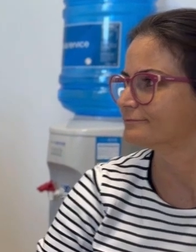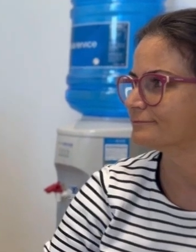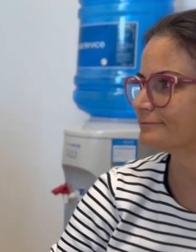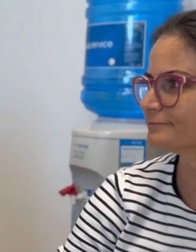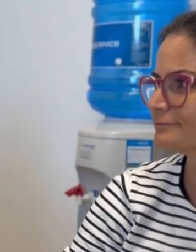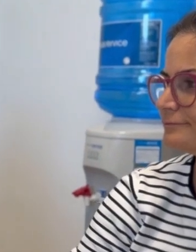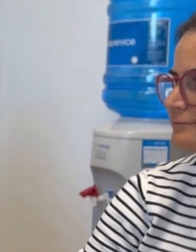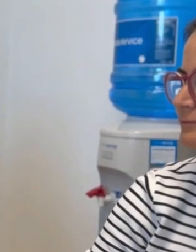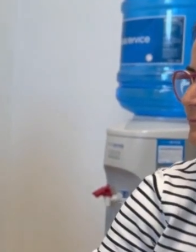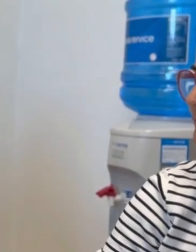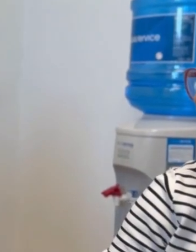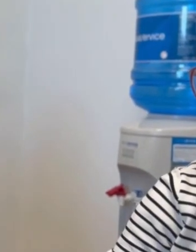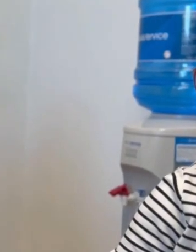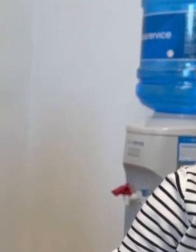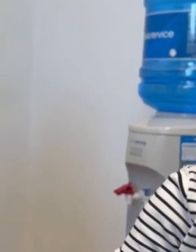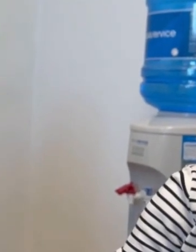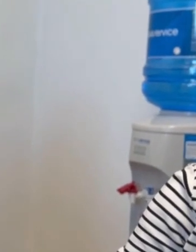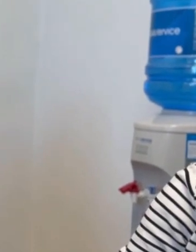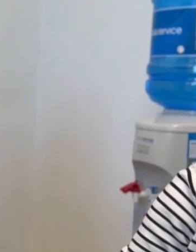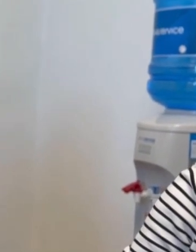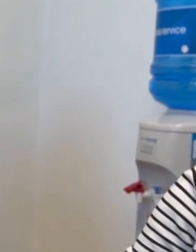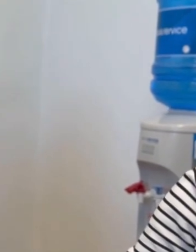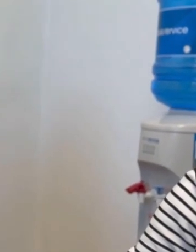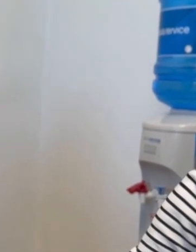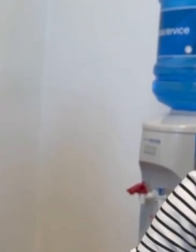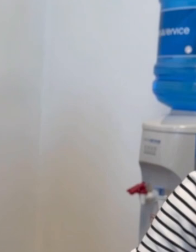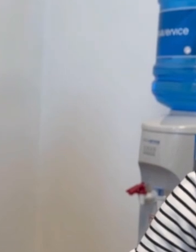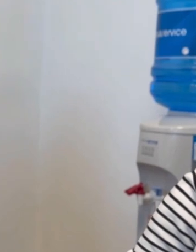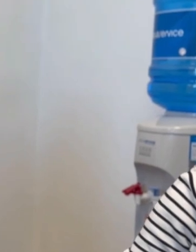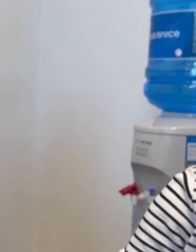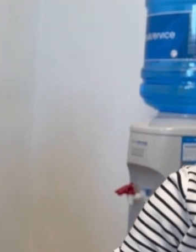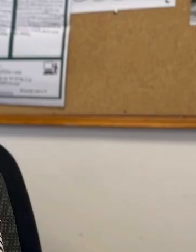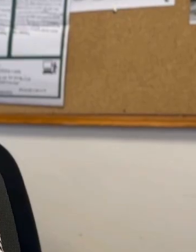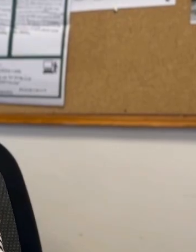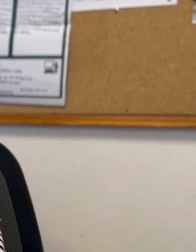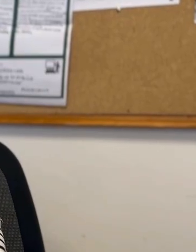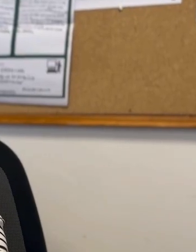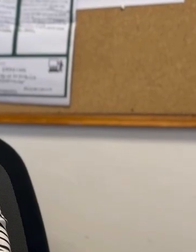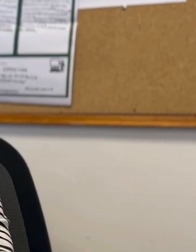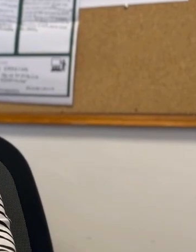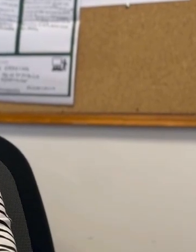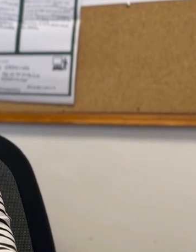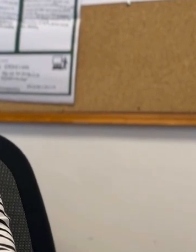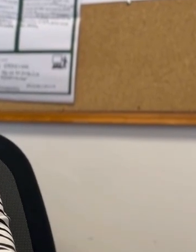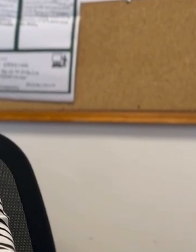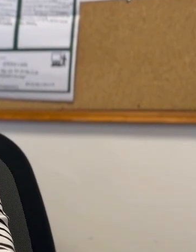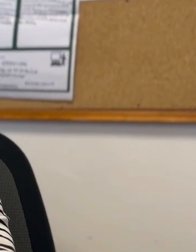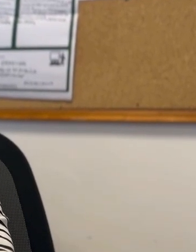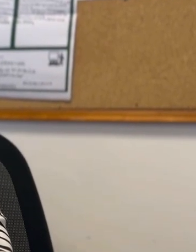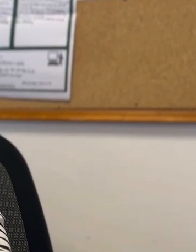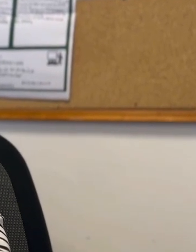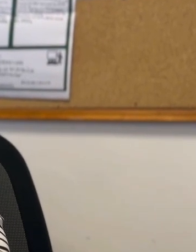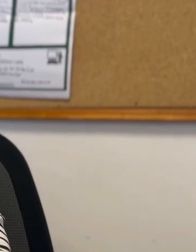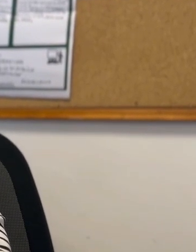equipo. Escucha todos y todas. Acérdate. A veces, las cosas nuevas